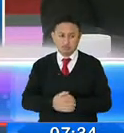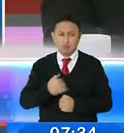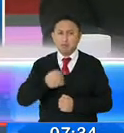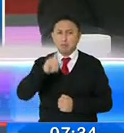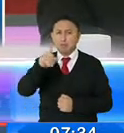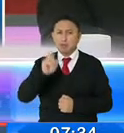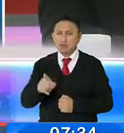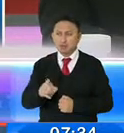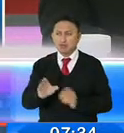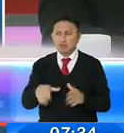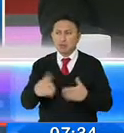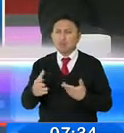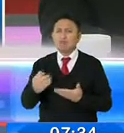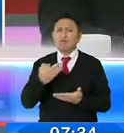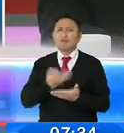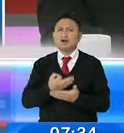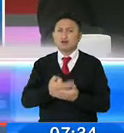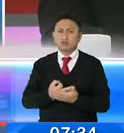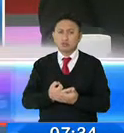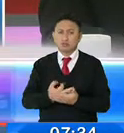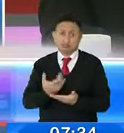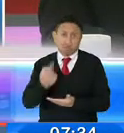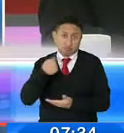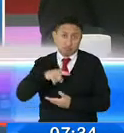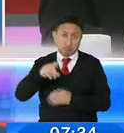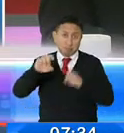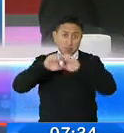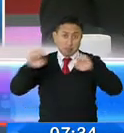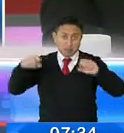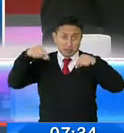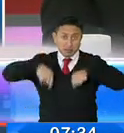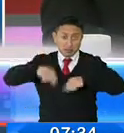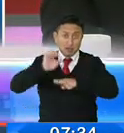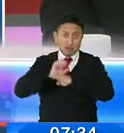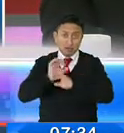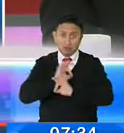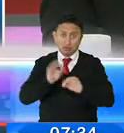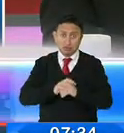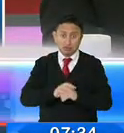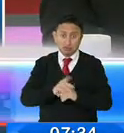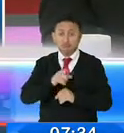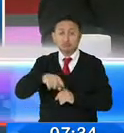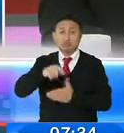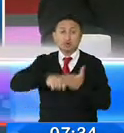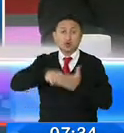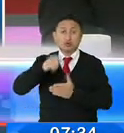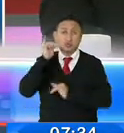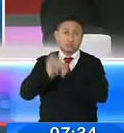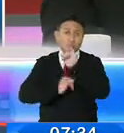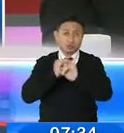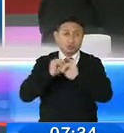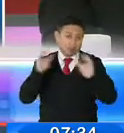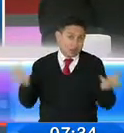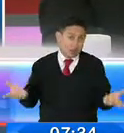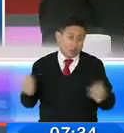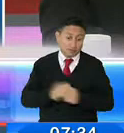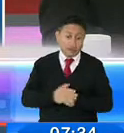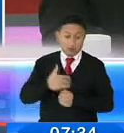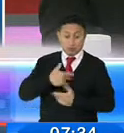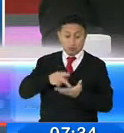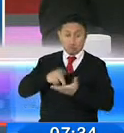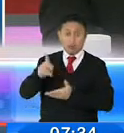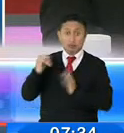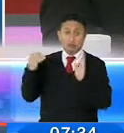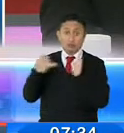pedirles factura? Porque hay algunas empresas que no necesariamente tienen representantes en el Ecuador, sino que los contratan en el exterior y claro, al pagar ya